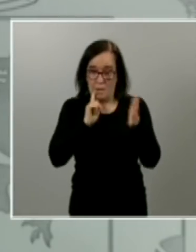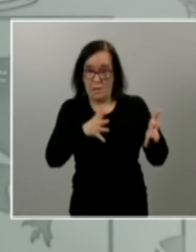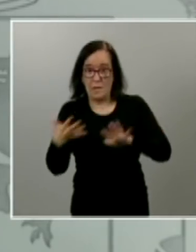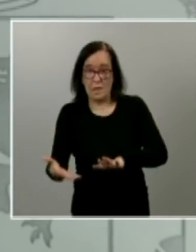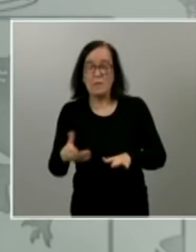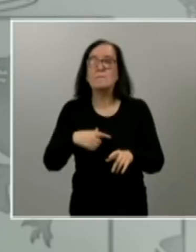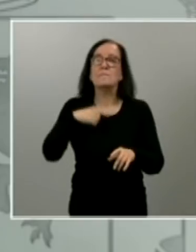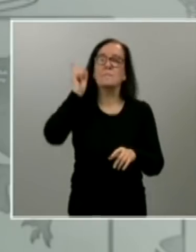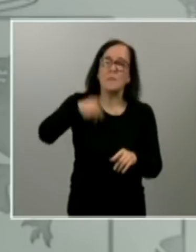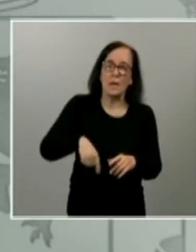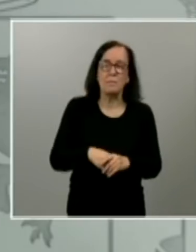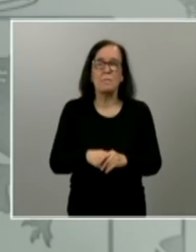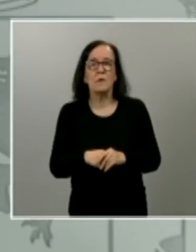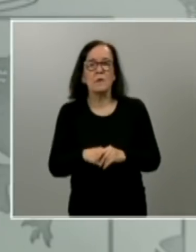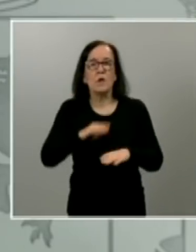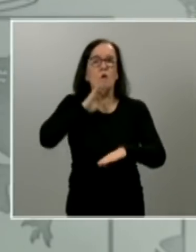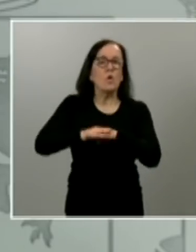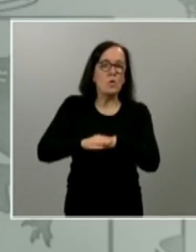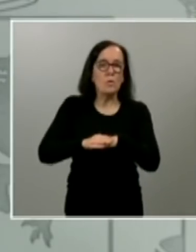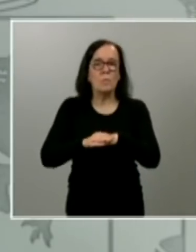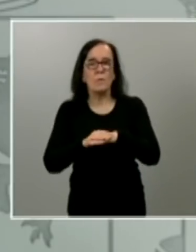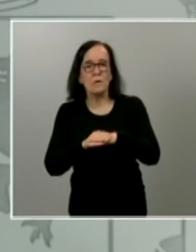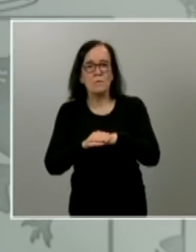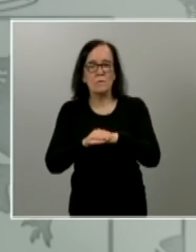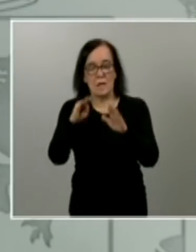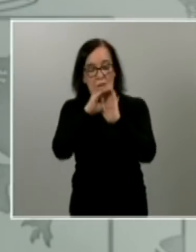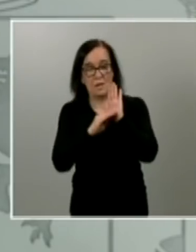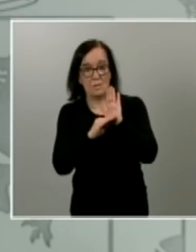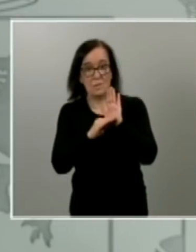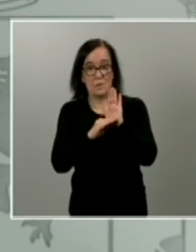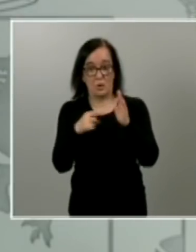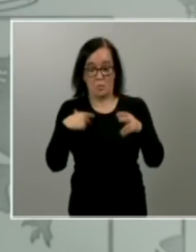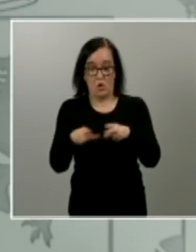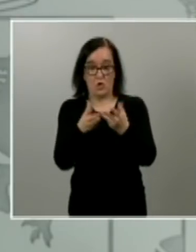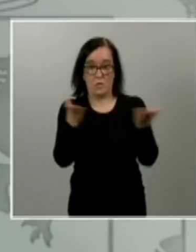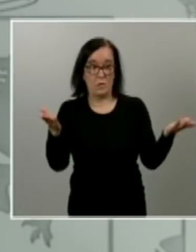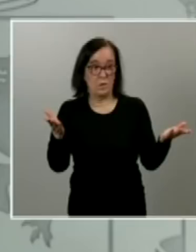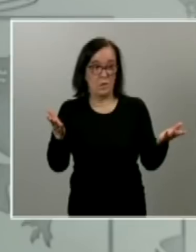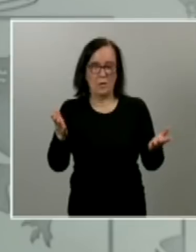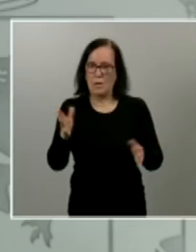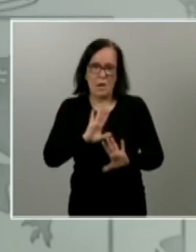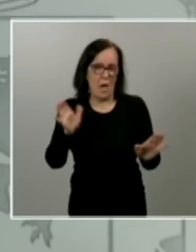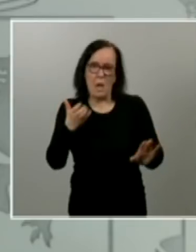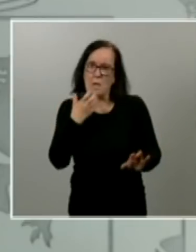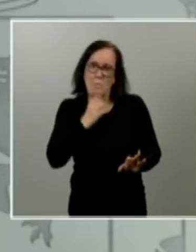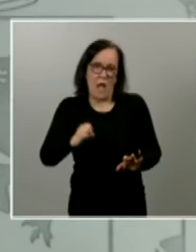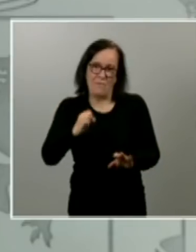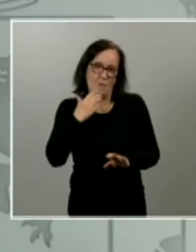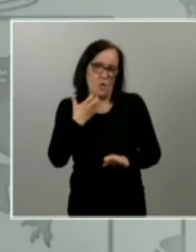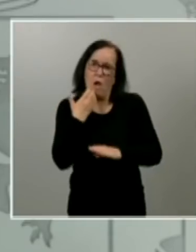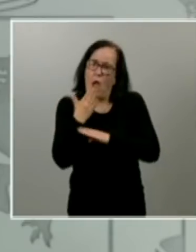cumplimiento del grado de cumplimiento que como sociedad que por cierto está siendo ejemplar y altísimo también